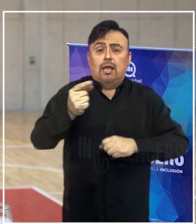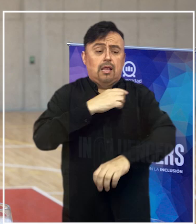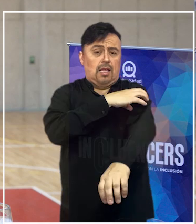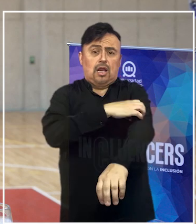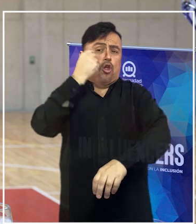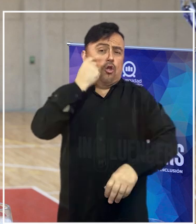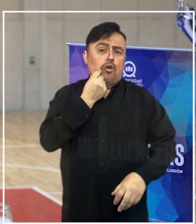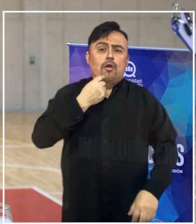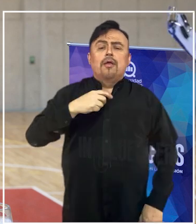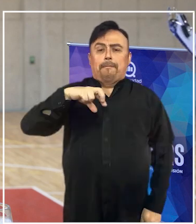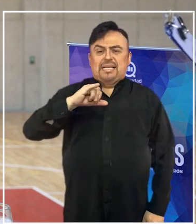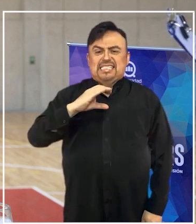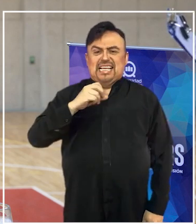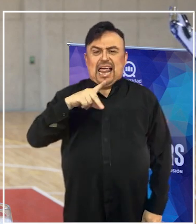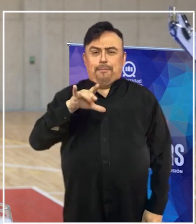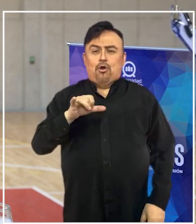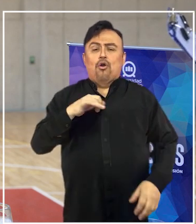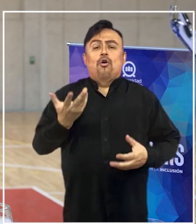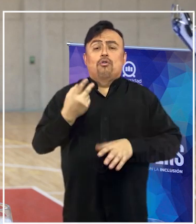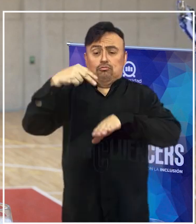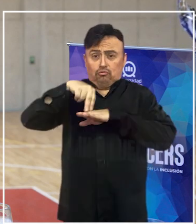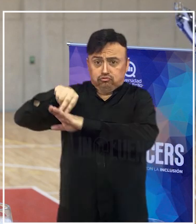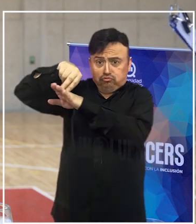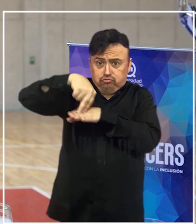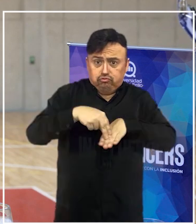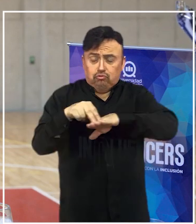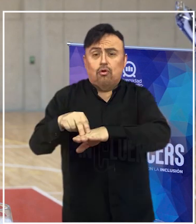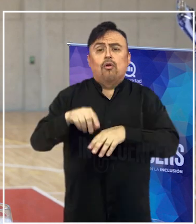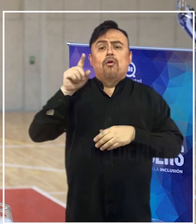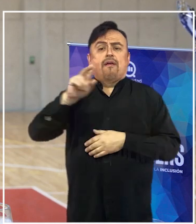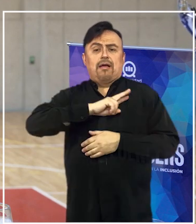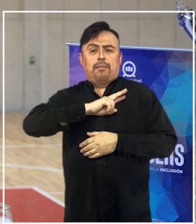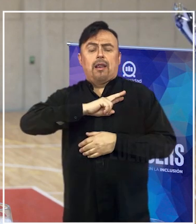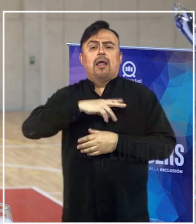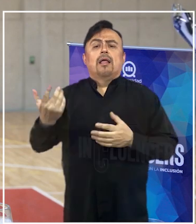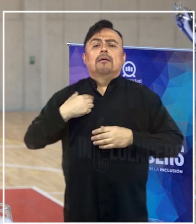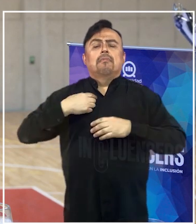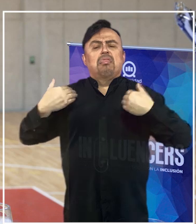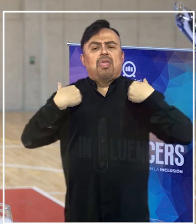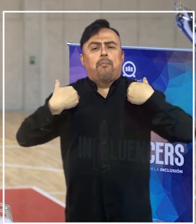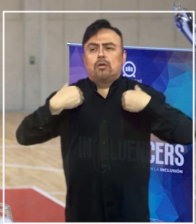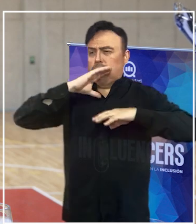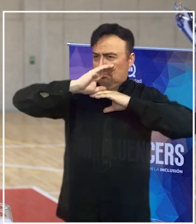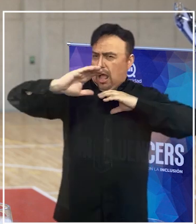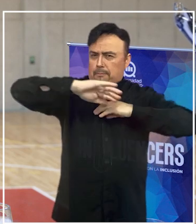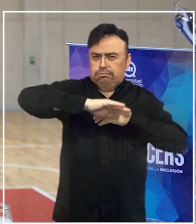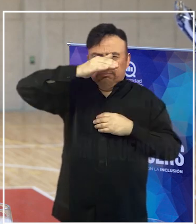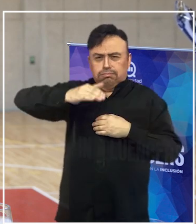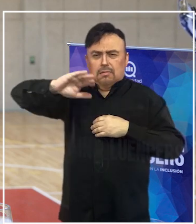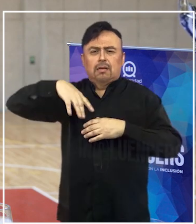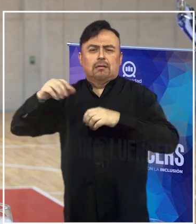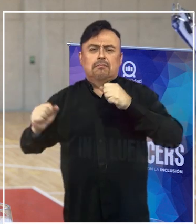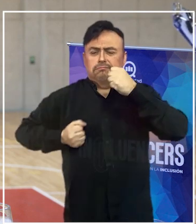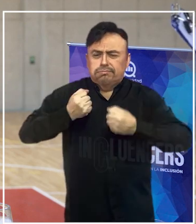Pichilemo con el surf, en la quinta región con los deportes ecuestres, con el balonmano masculino-femenino, el fútbol masculino-femenino, el